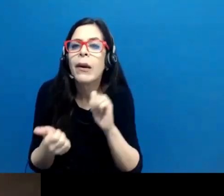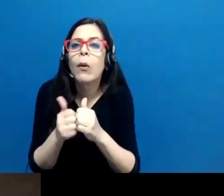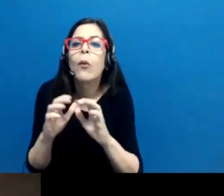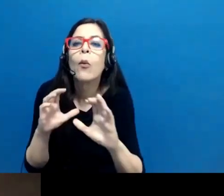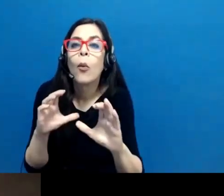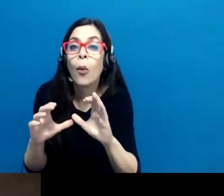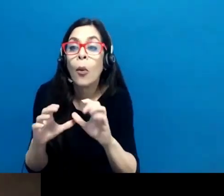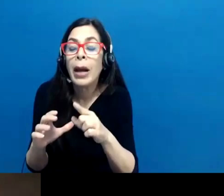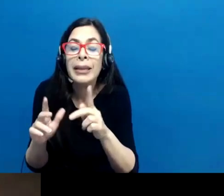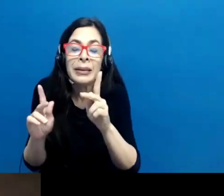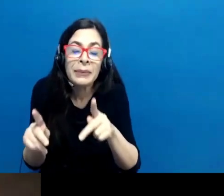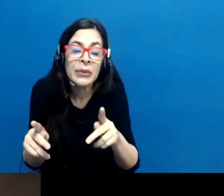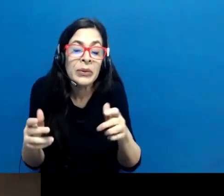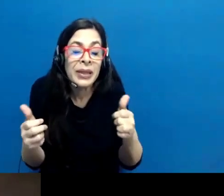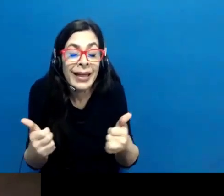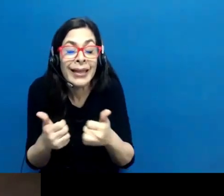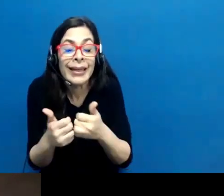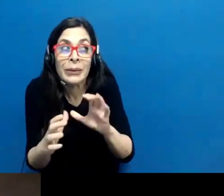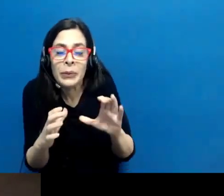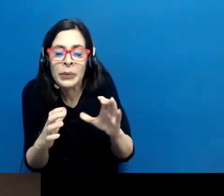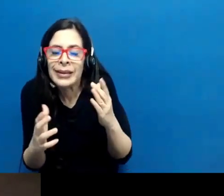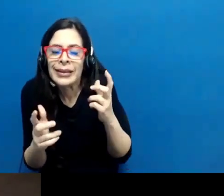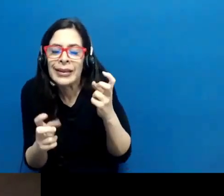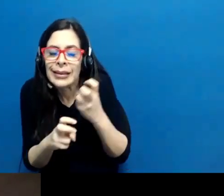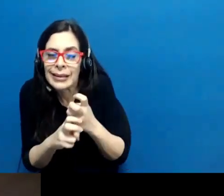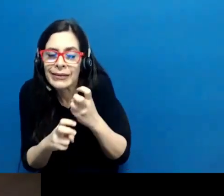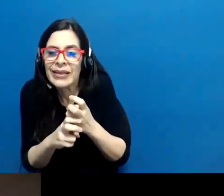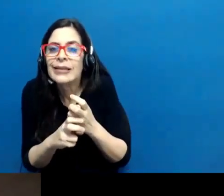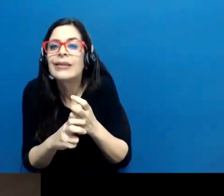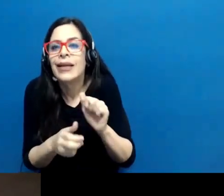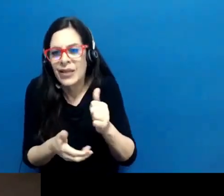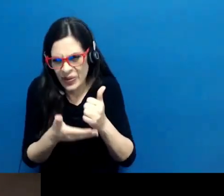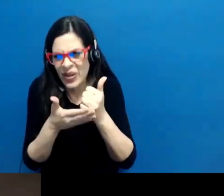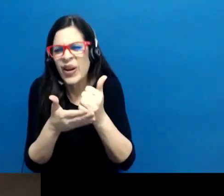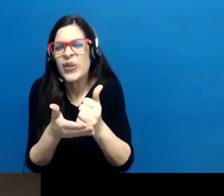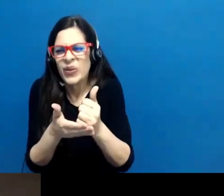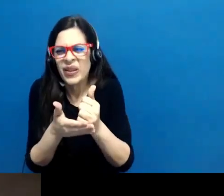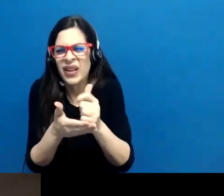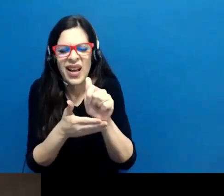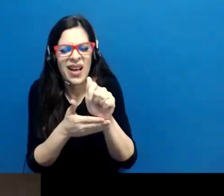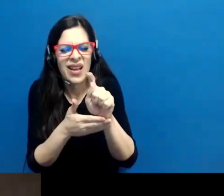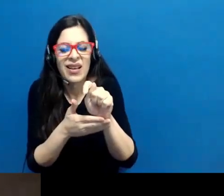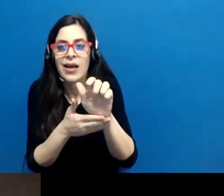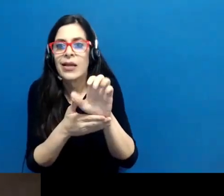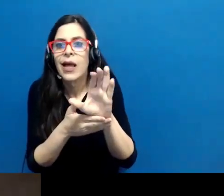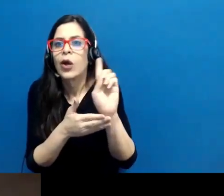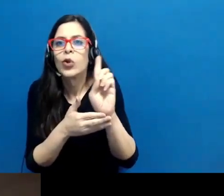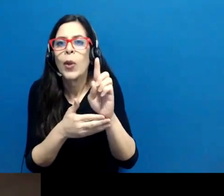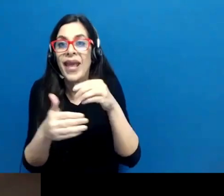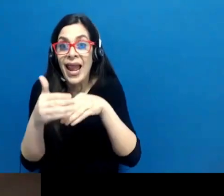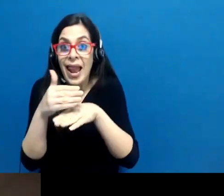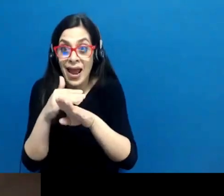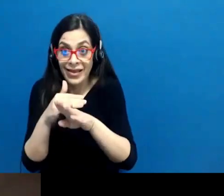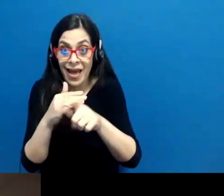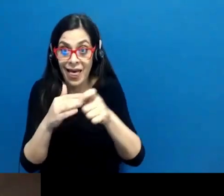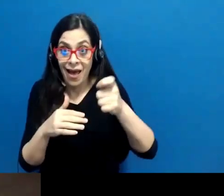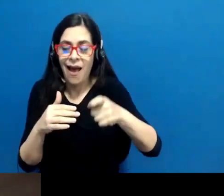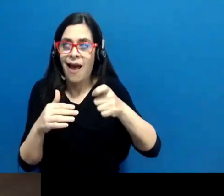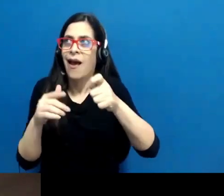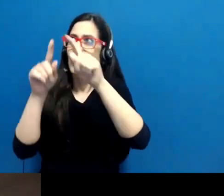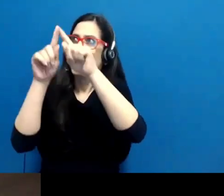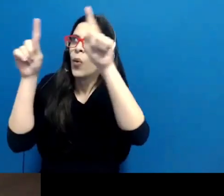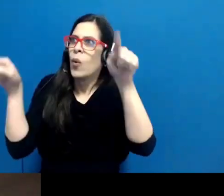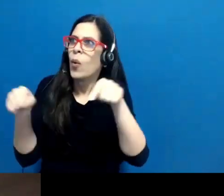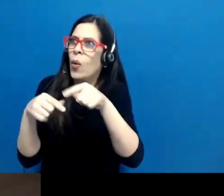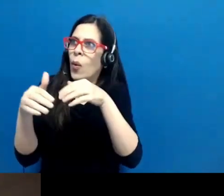tener un reto en la comunicación. Estos tableros están ubicados en las entradas de los centros judiciales y también en los tribunales periferales.